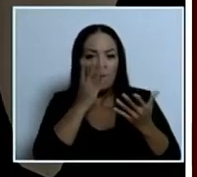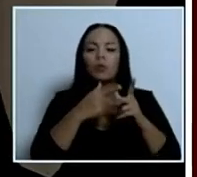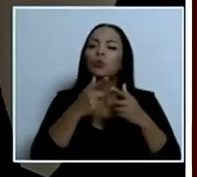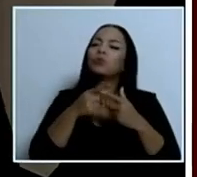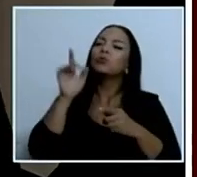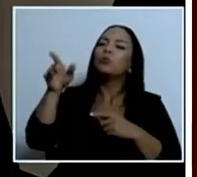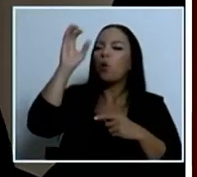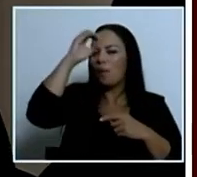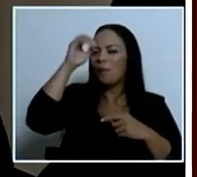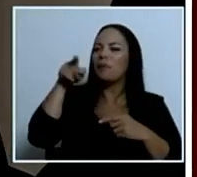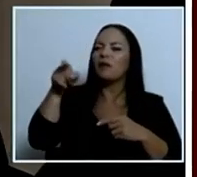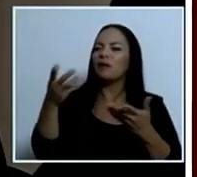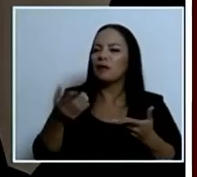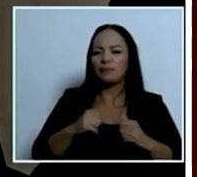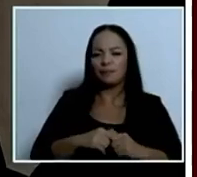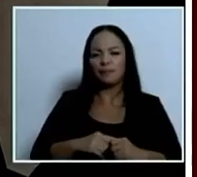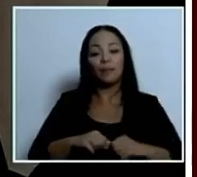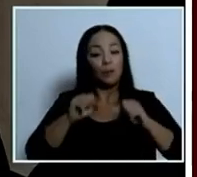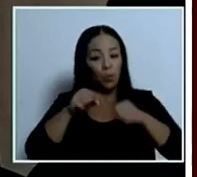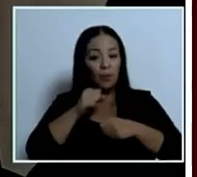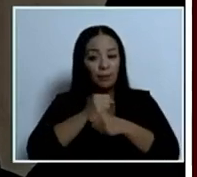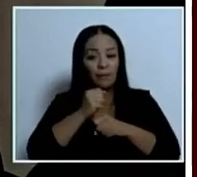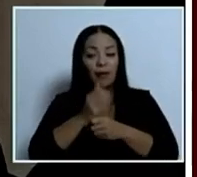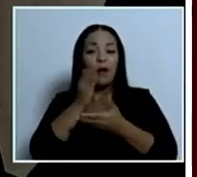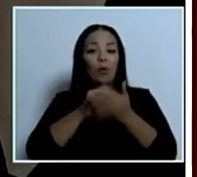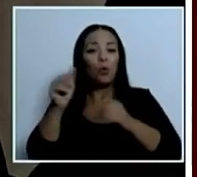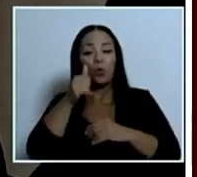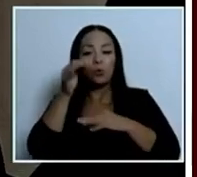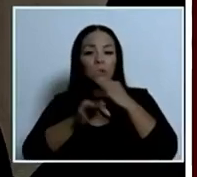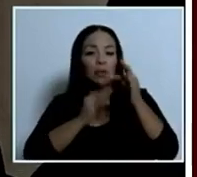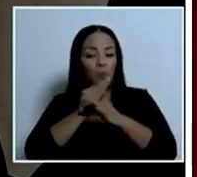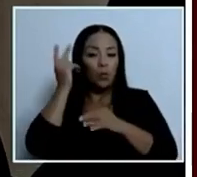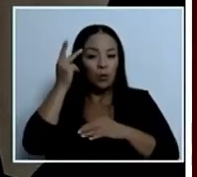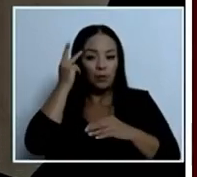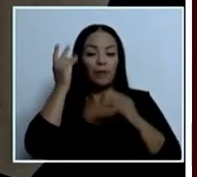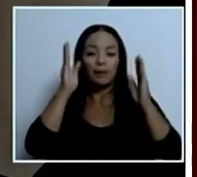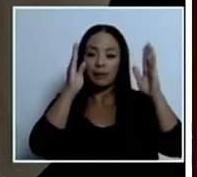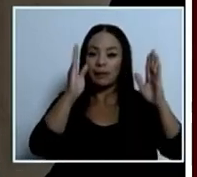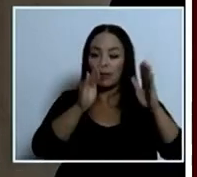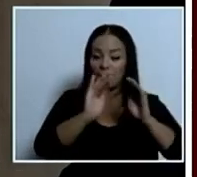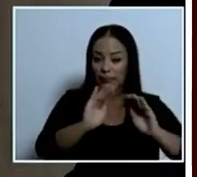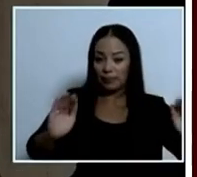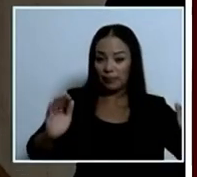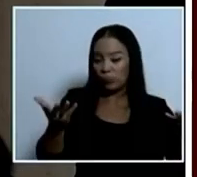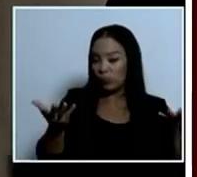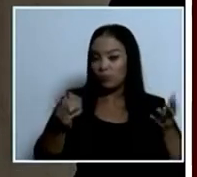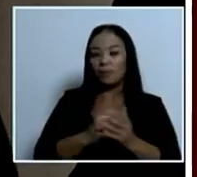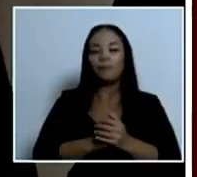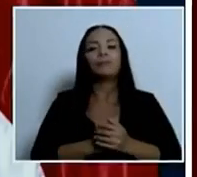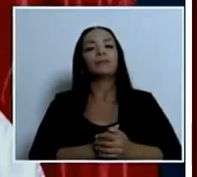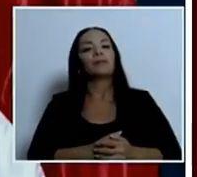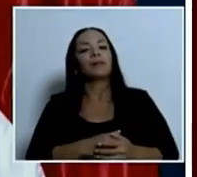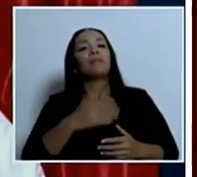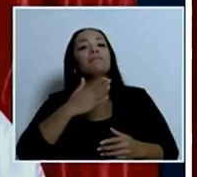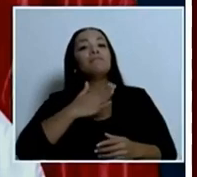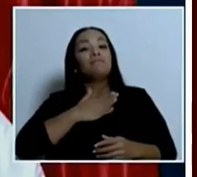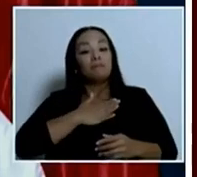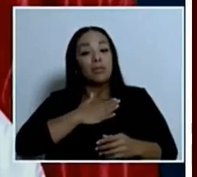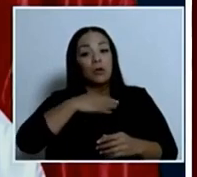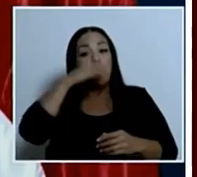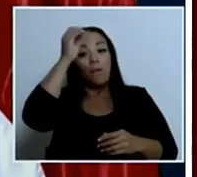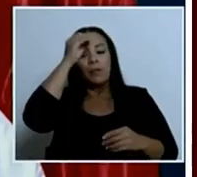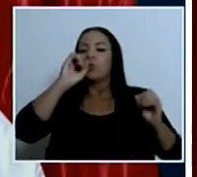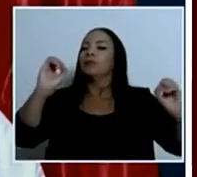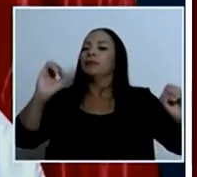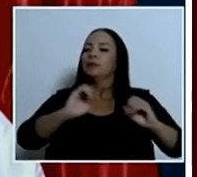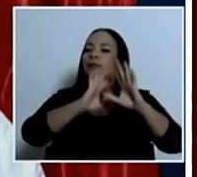si se puede trabajar algún tipo de otra política para abordar a los niños. Mi posición es clarísima. Es